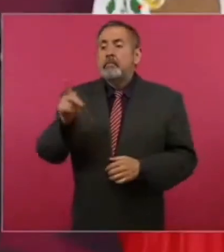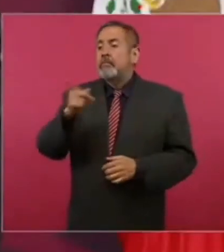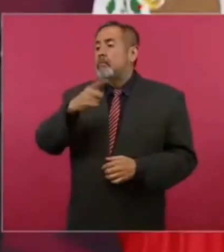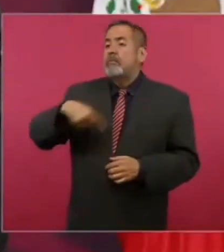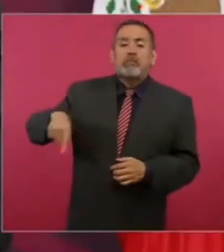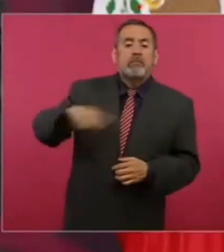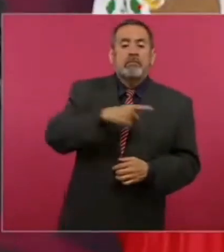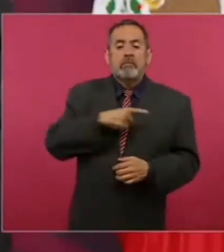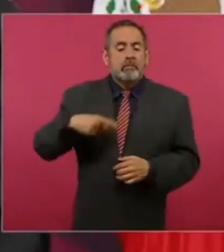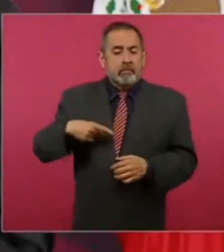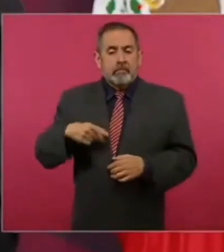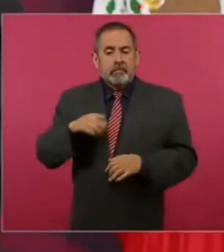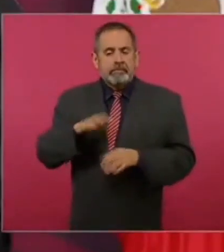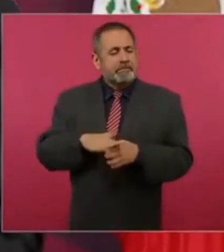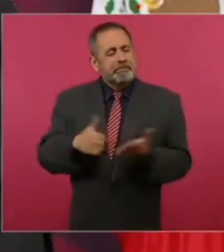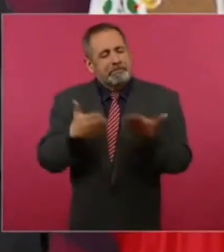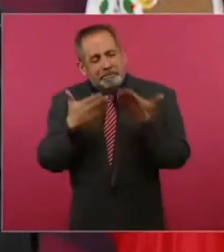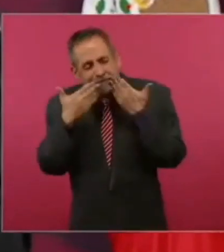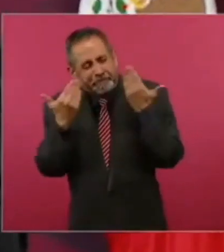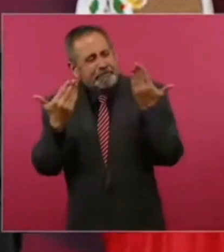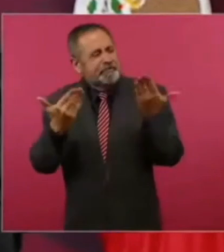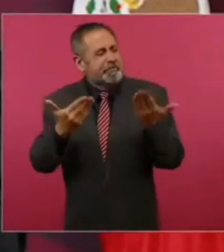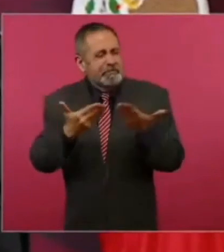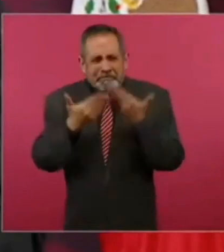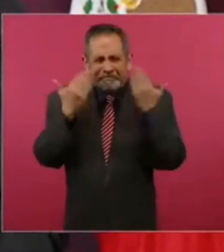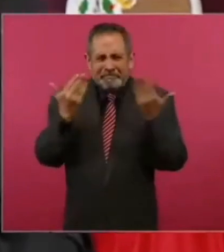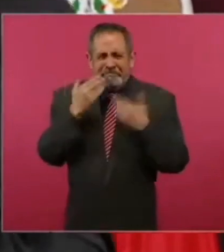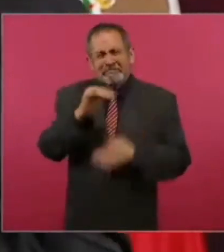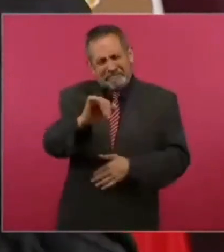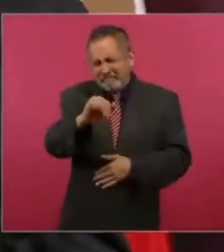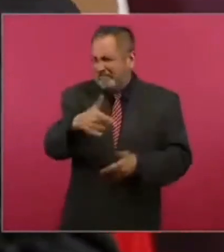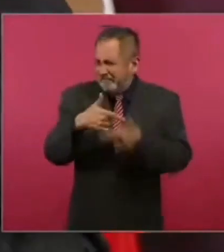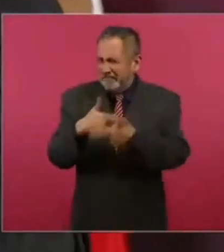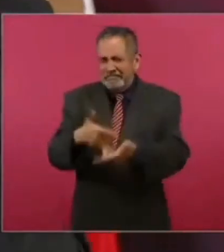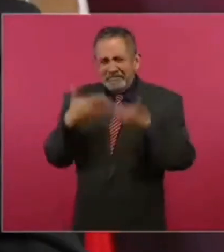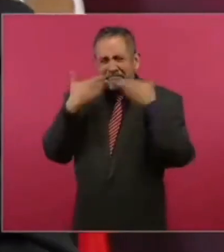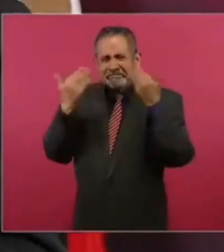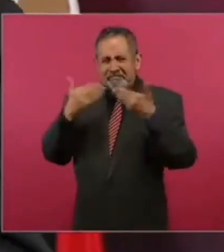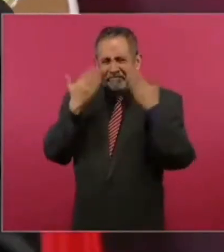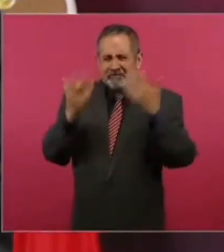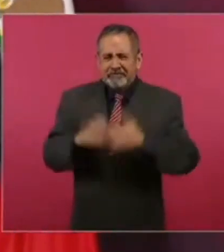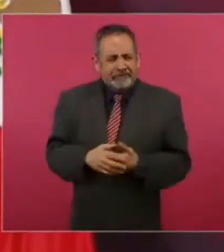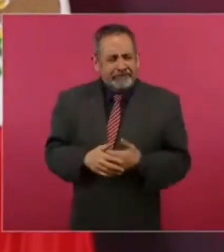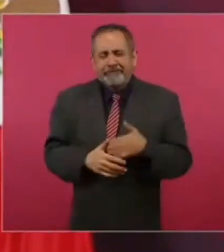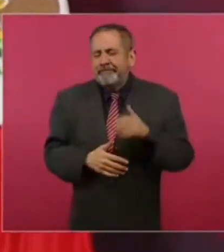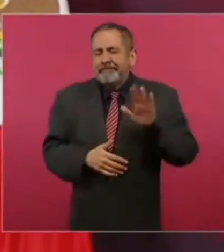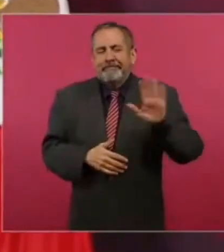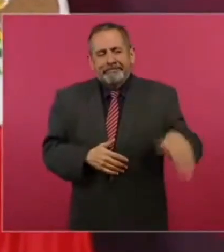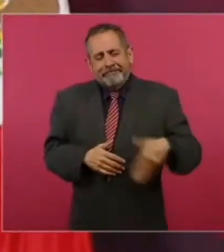más amables que de costumbre